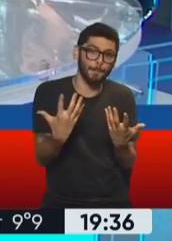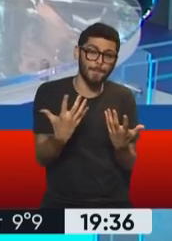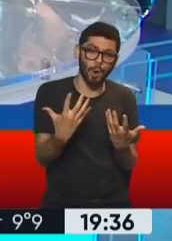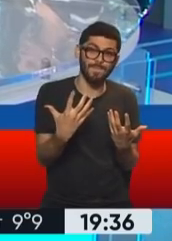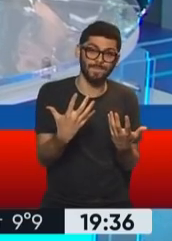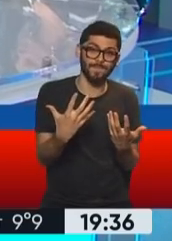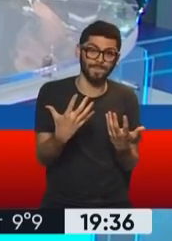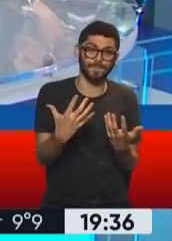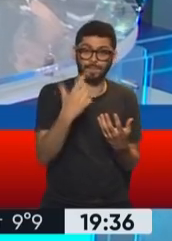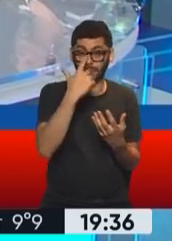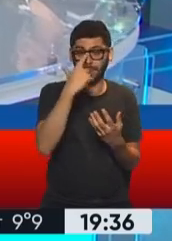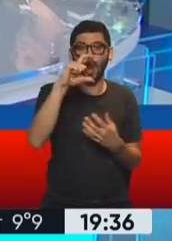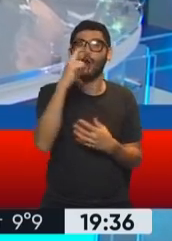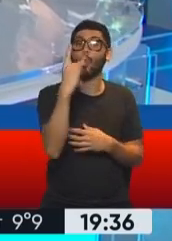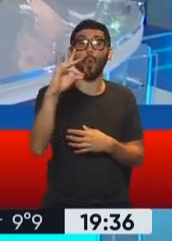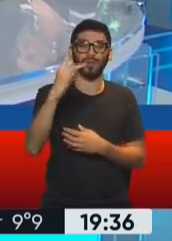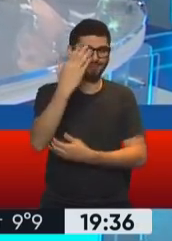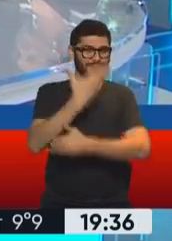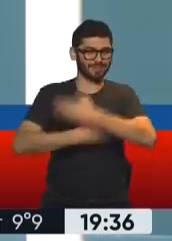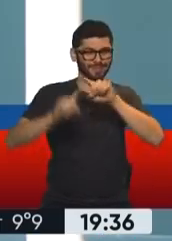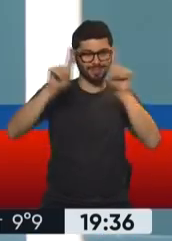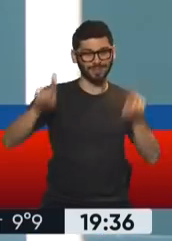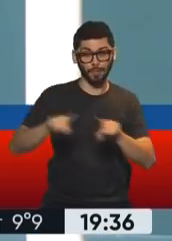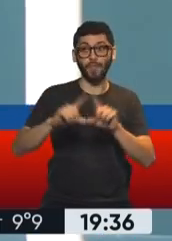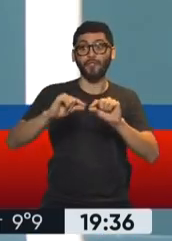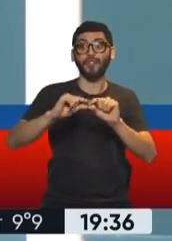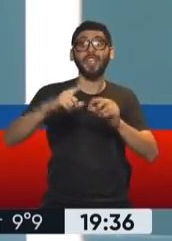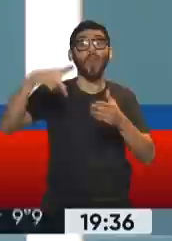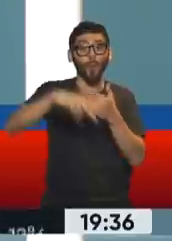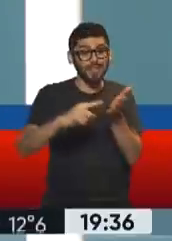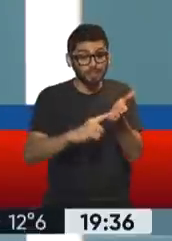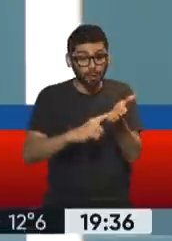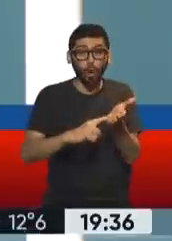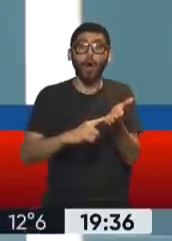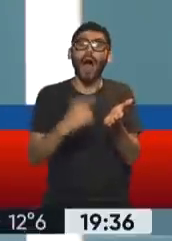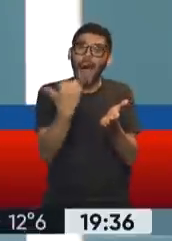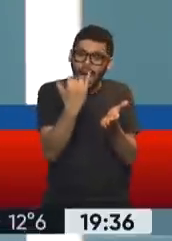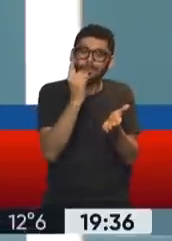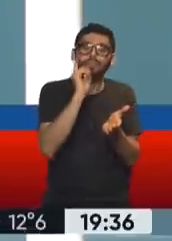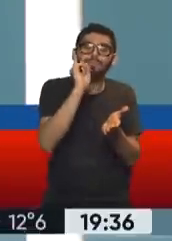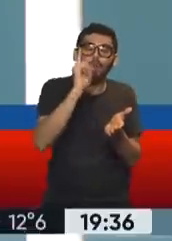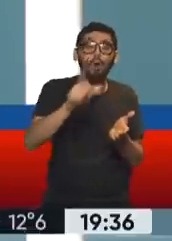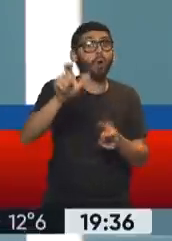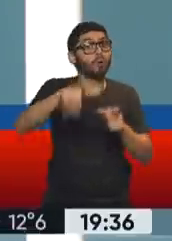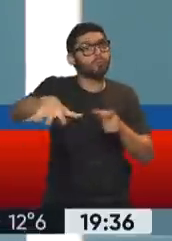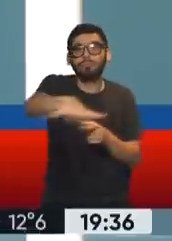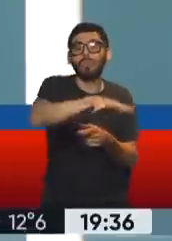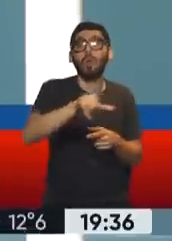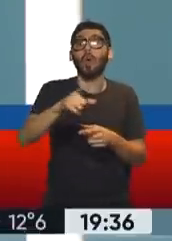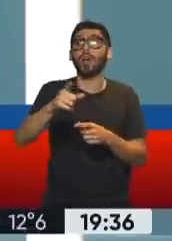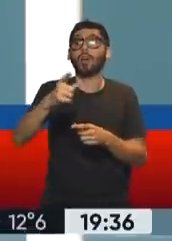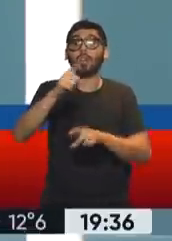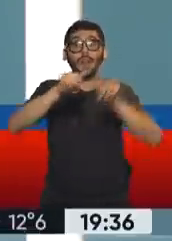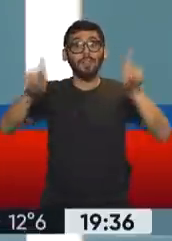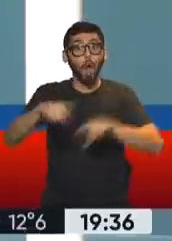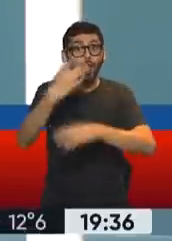esta renovación del CUD que tiene una fecha de vencimiento, pero que todos estén tranquilos, Pedro y todos los que tienen certificados de discapacidad